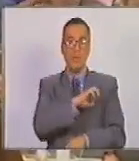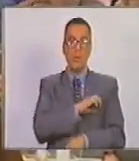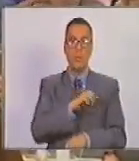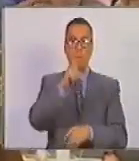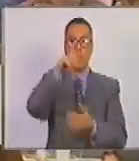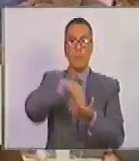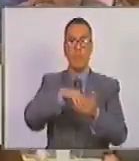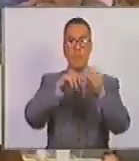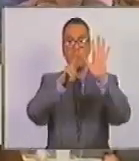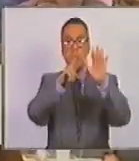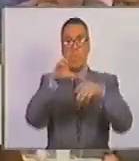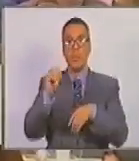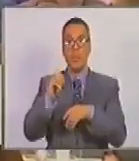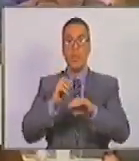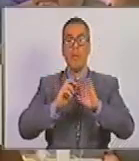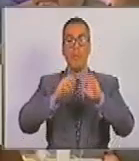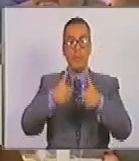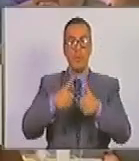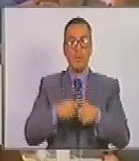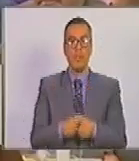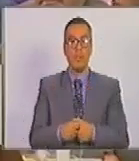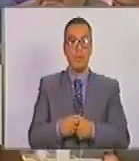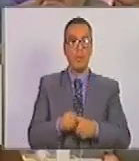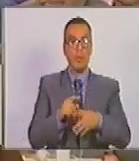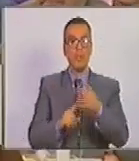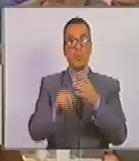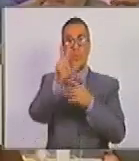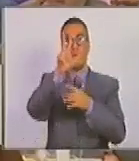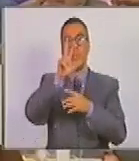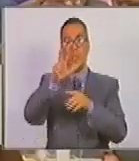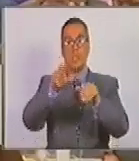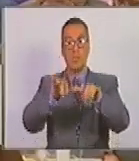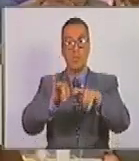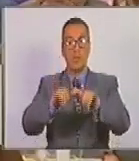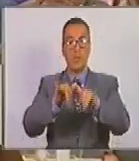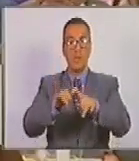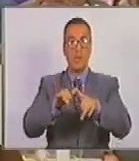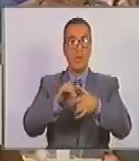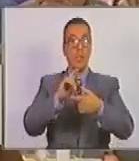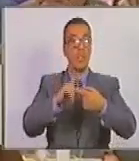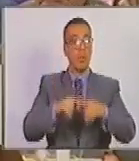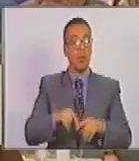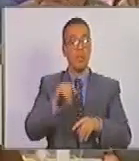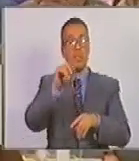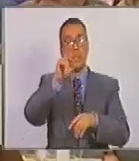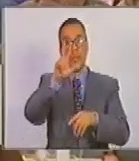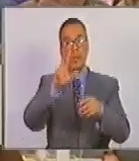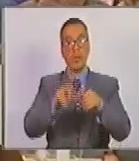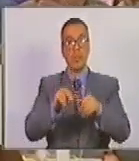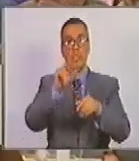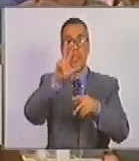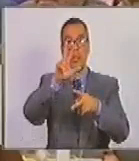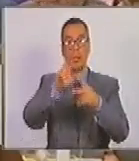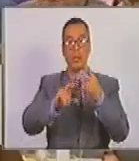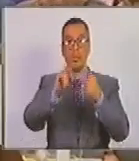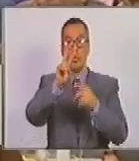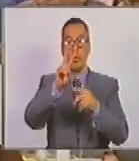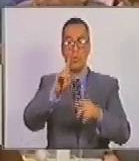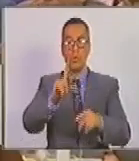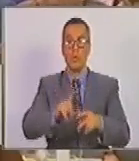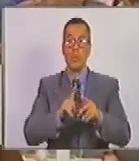que dio comienzo con tres ingenierías, ingeniería electrónica, mecánica, química y dos licenciaturas